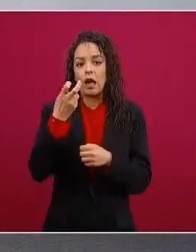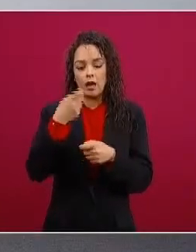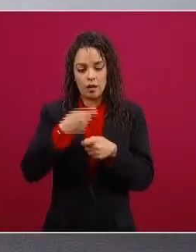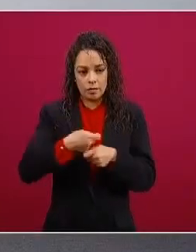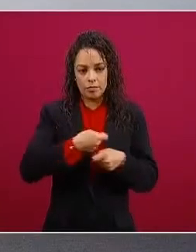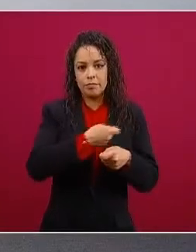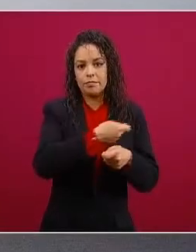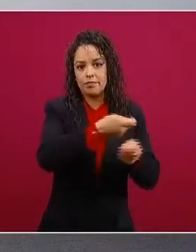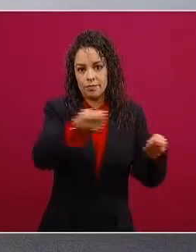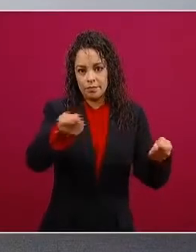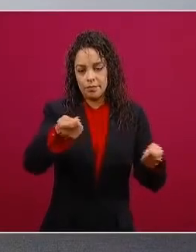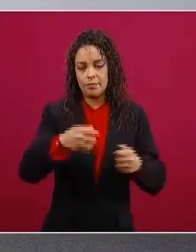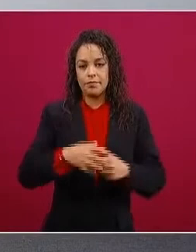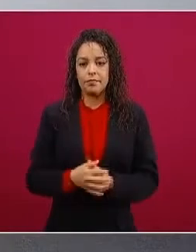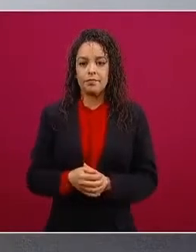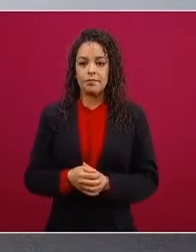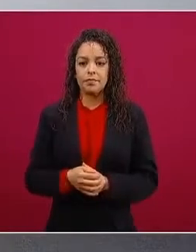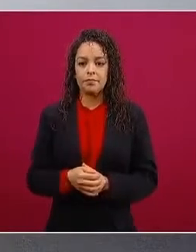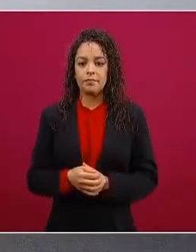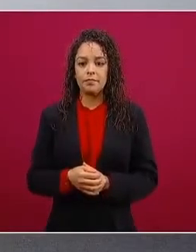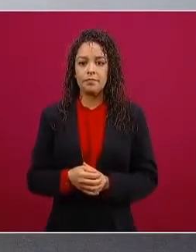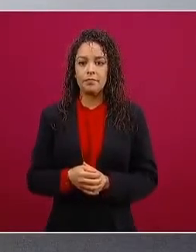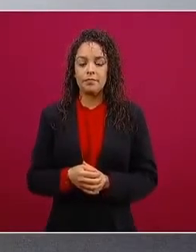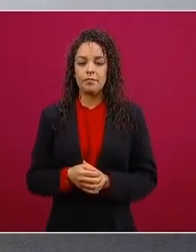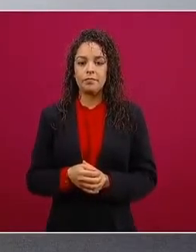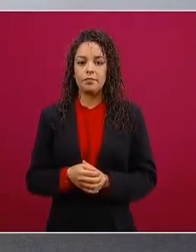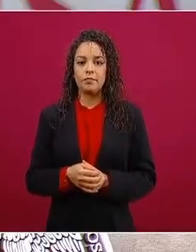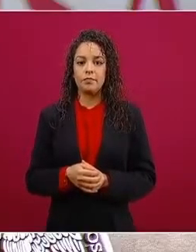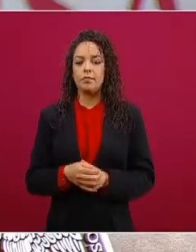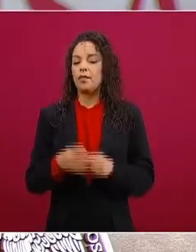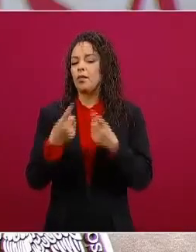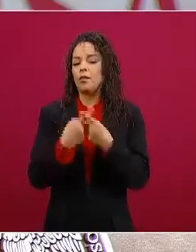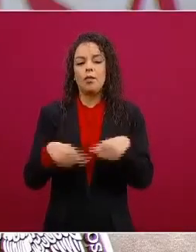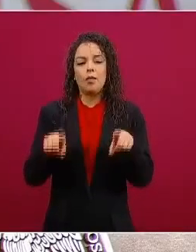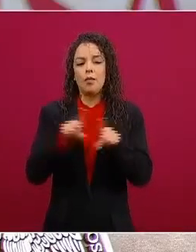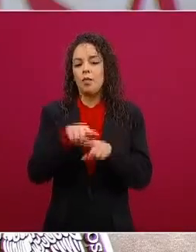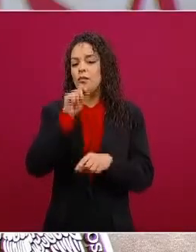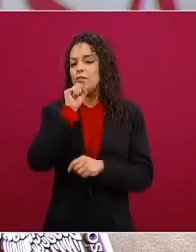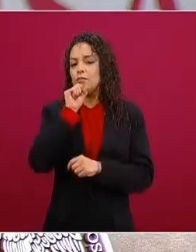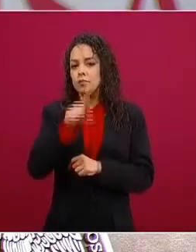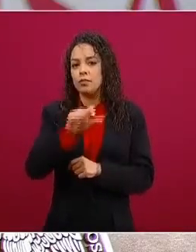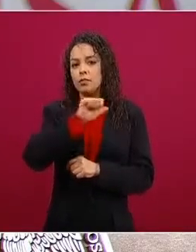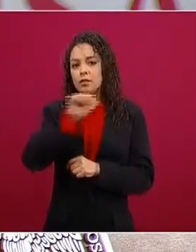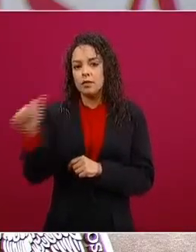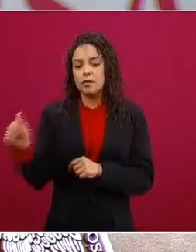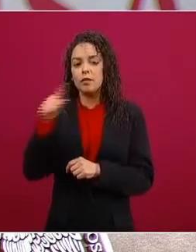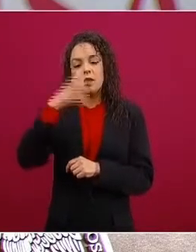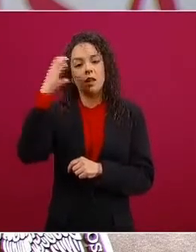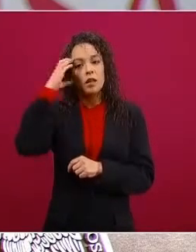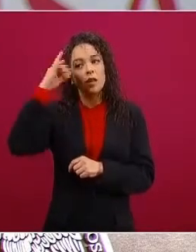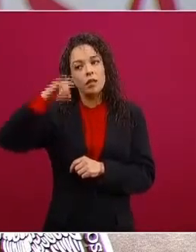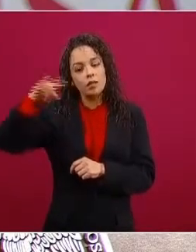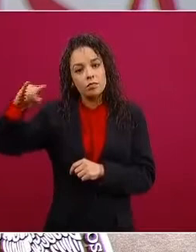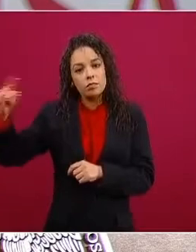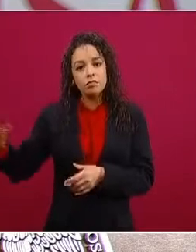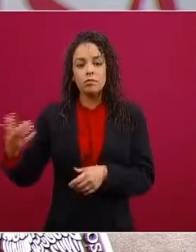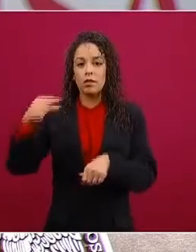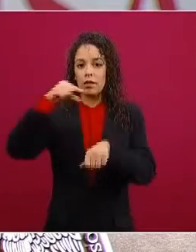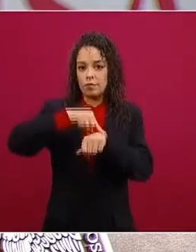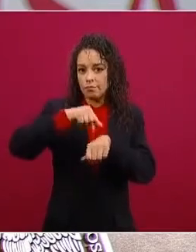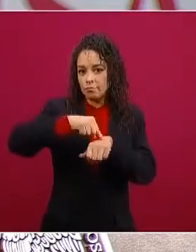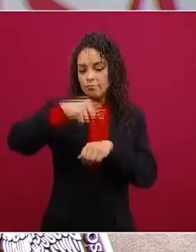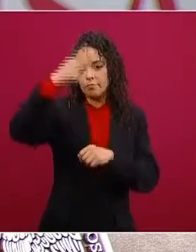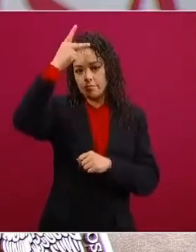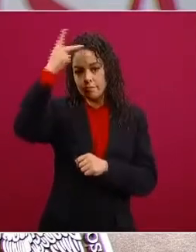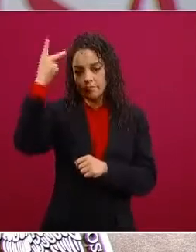y lo mismo en el caso de los especialistas del caso de las camas sabemos